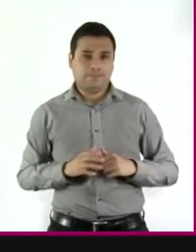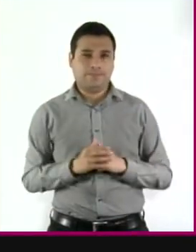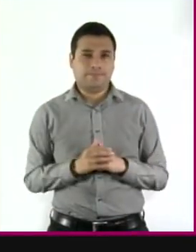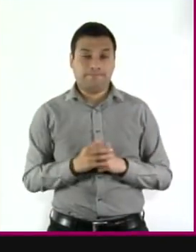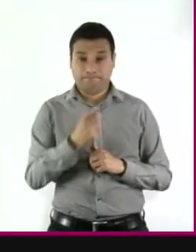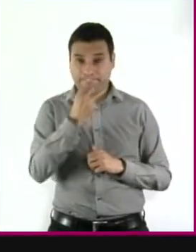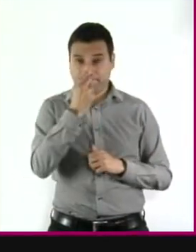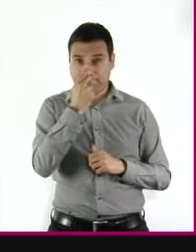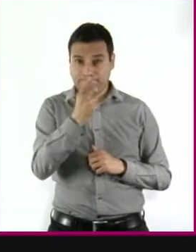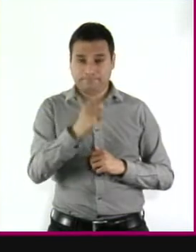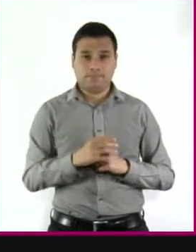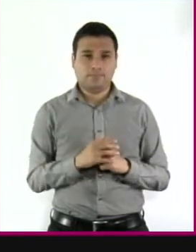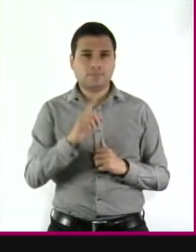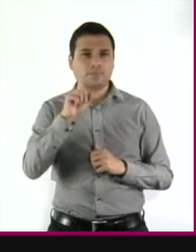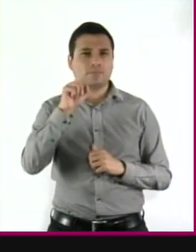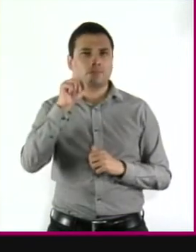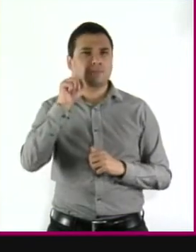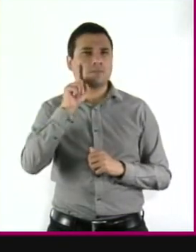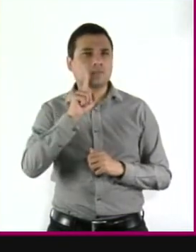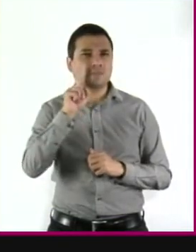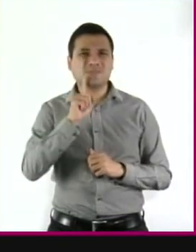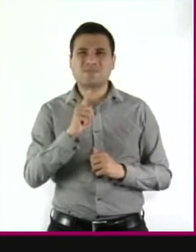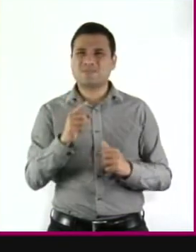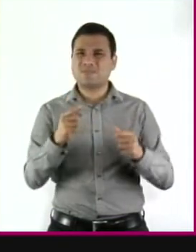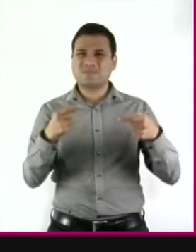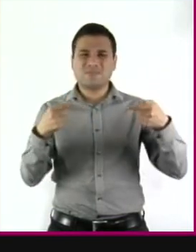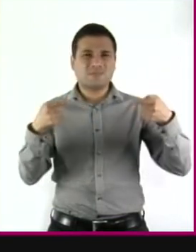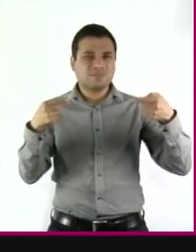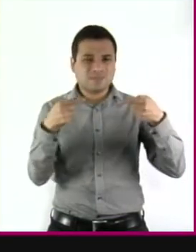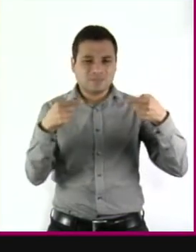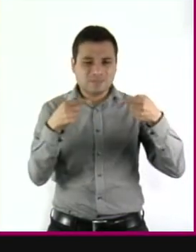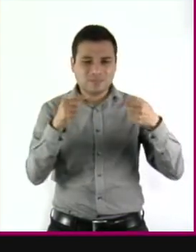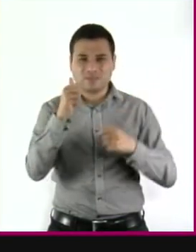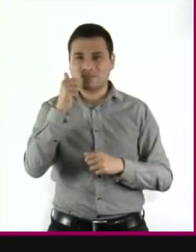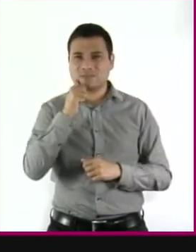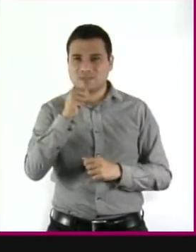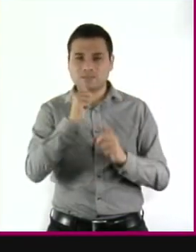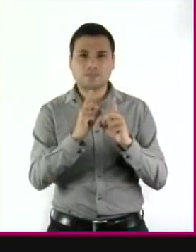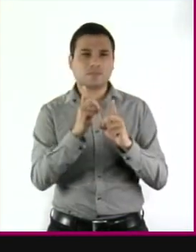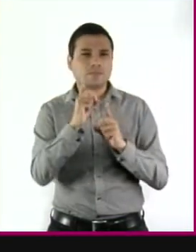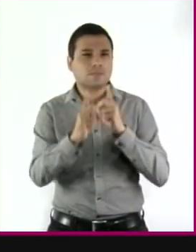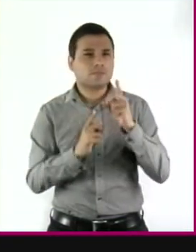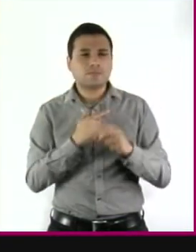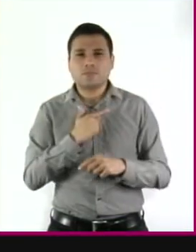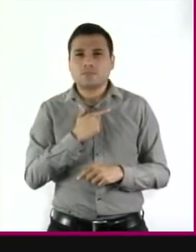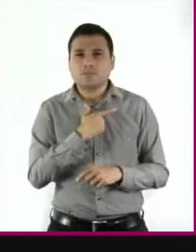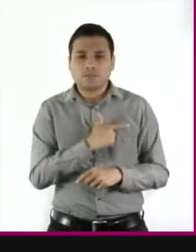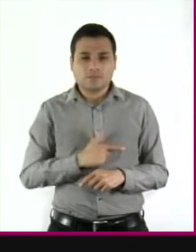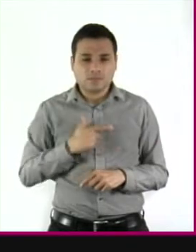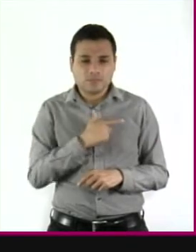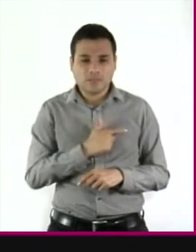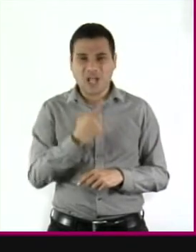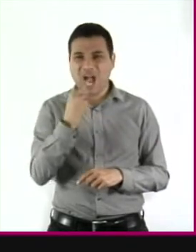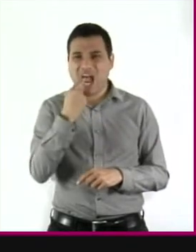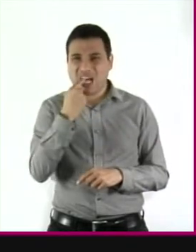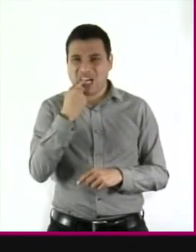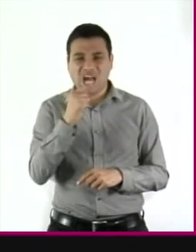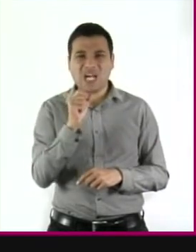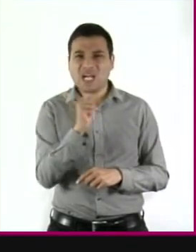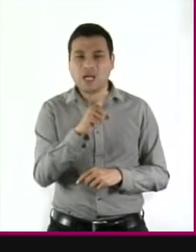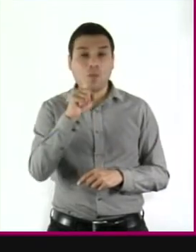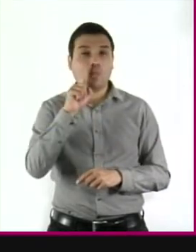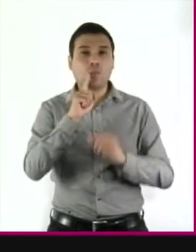Demasiado propensas a los litigios, la práctica de los deportes y a fingírselos. Supersticiosas,